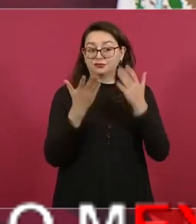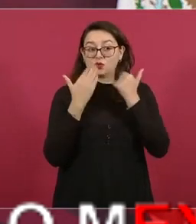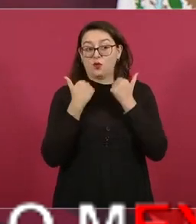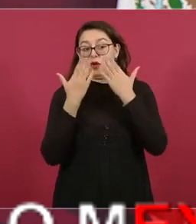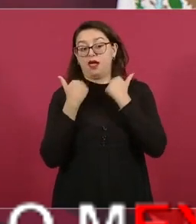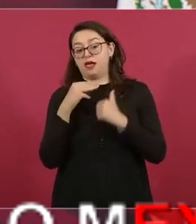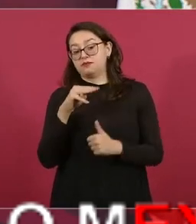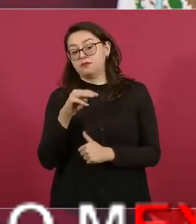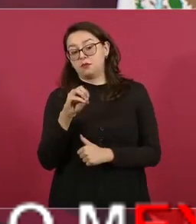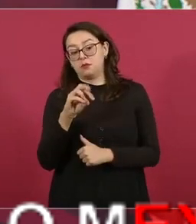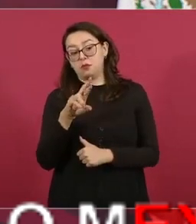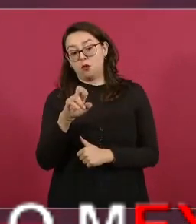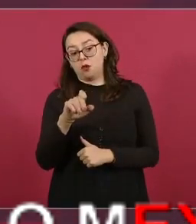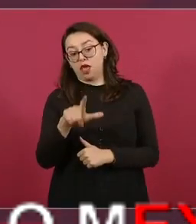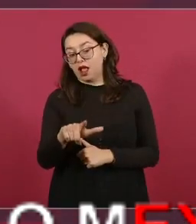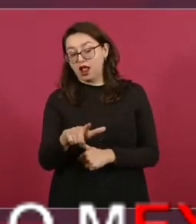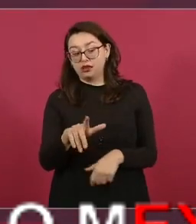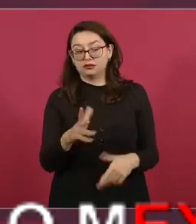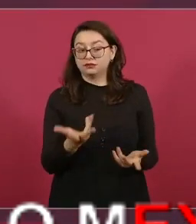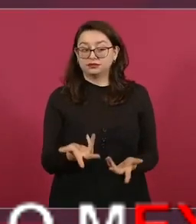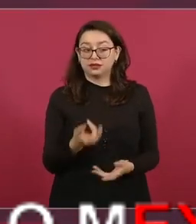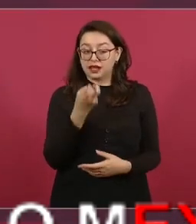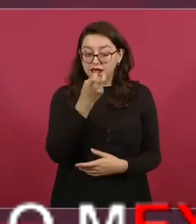ni legítimas